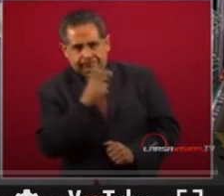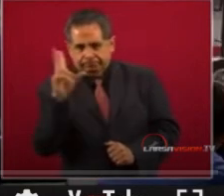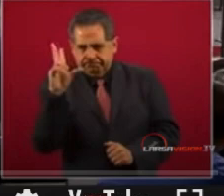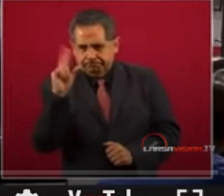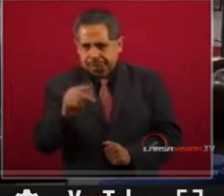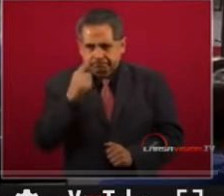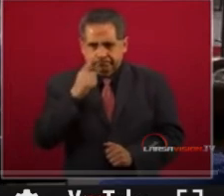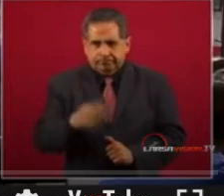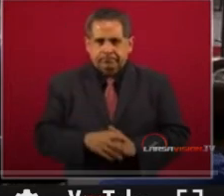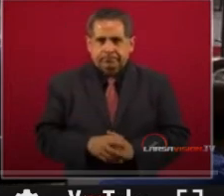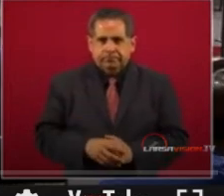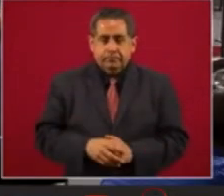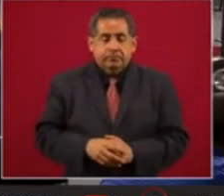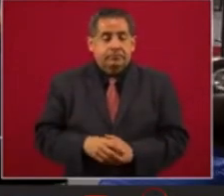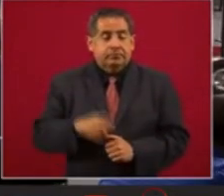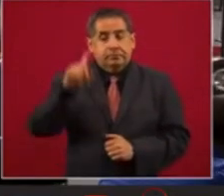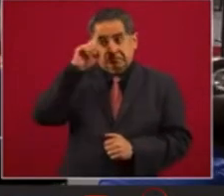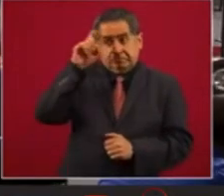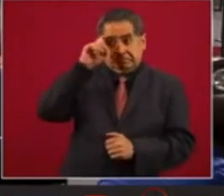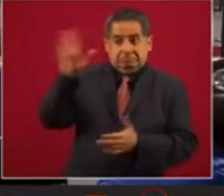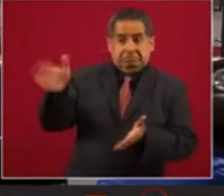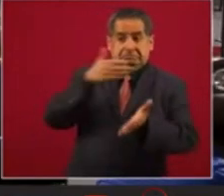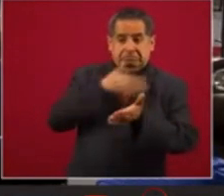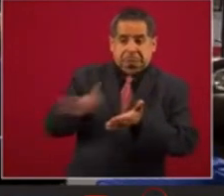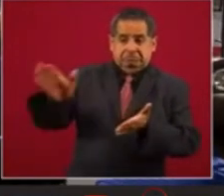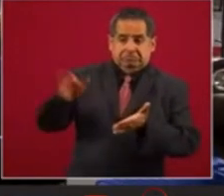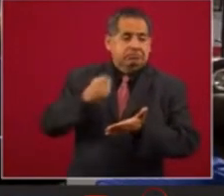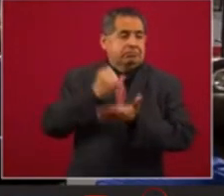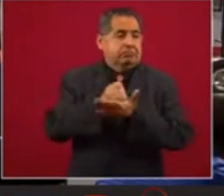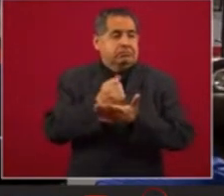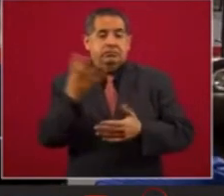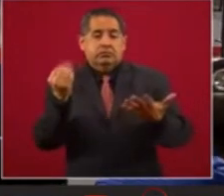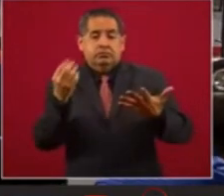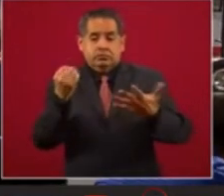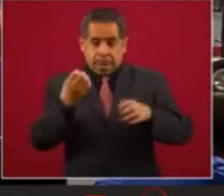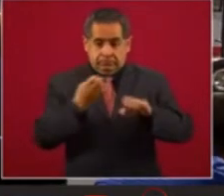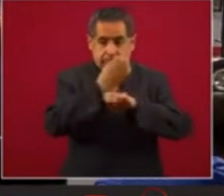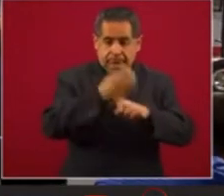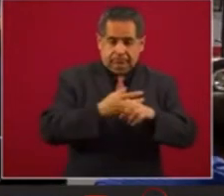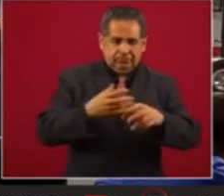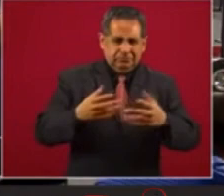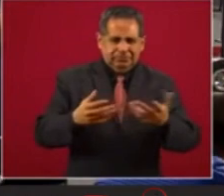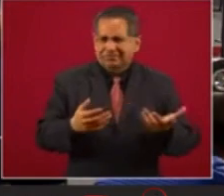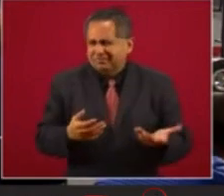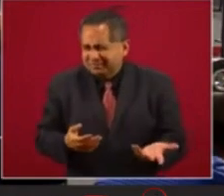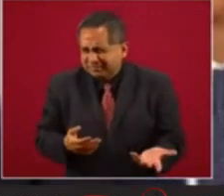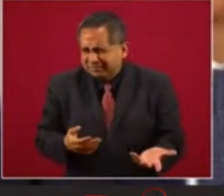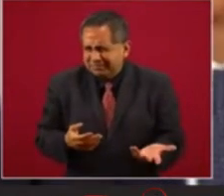Fuera López Gatell exigen nueve estados. ¿Cómo es eso?